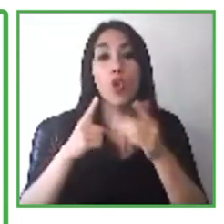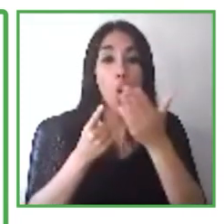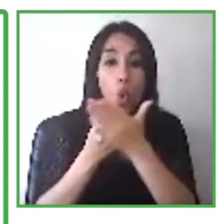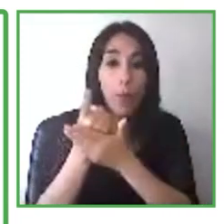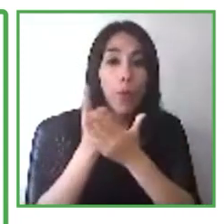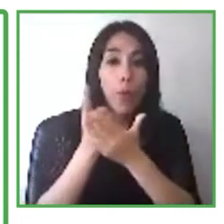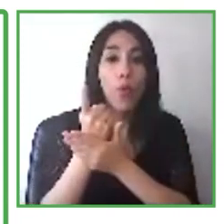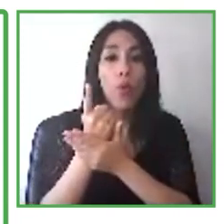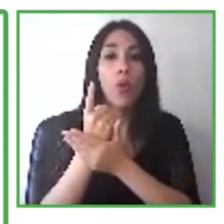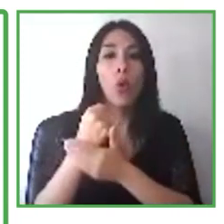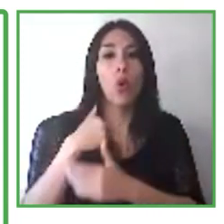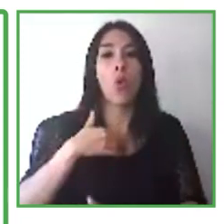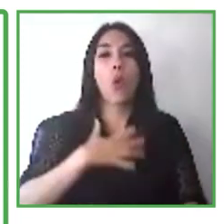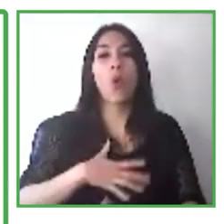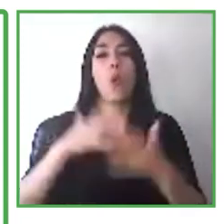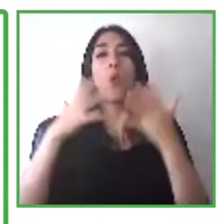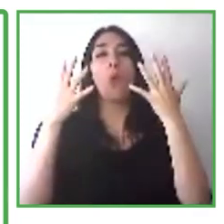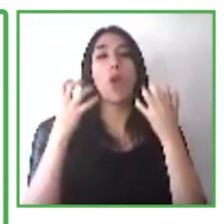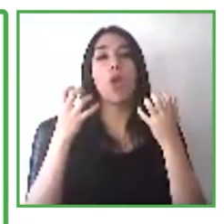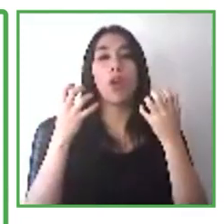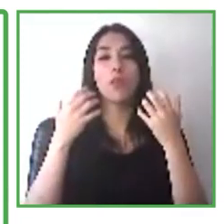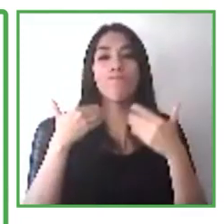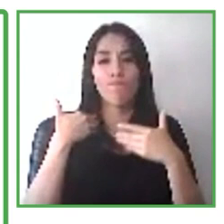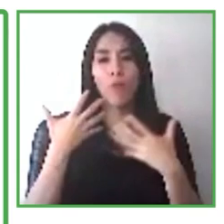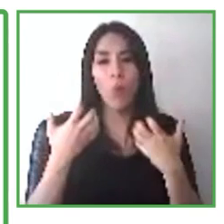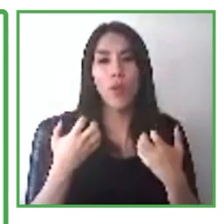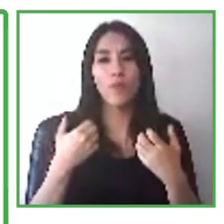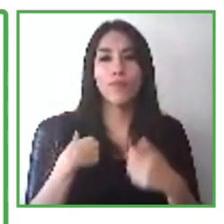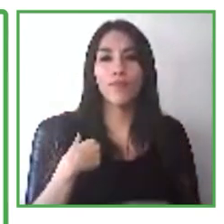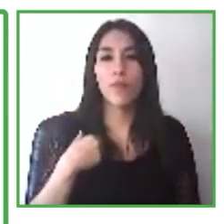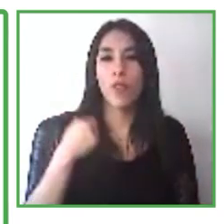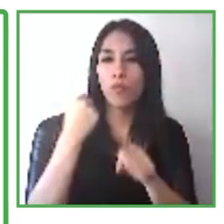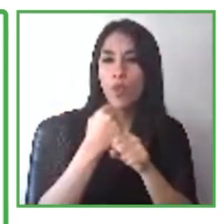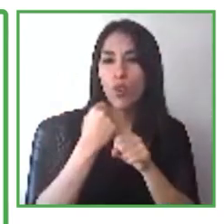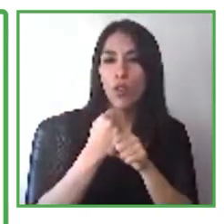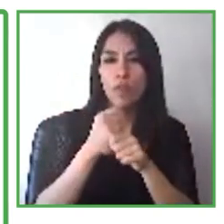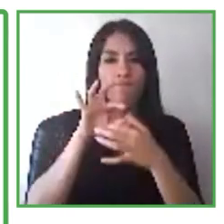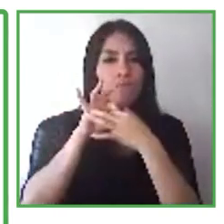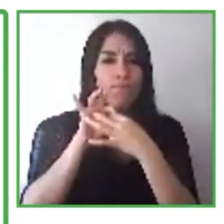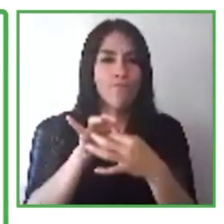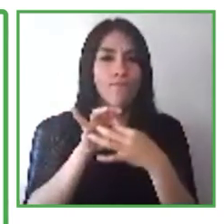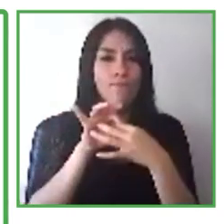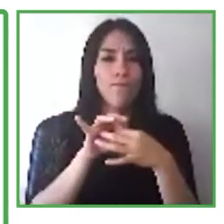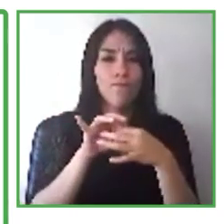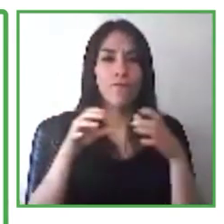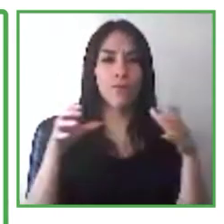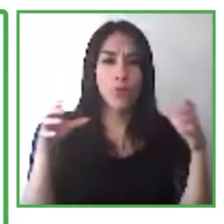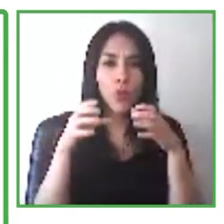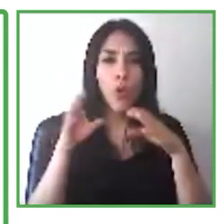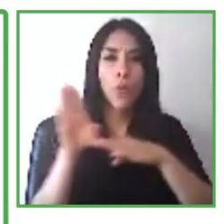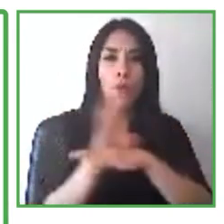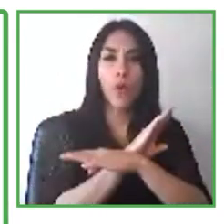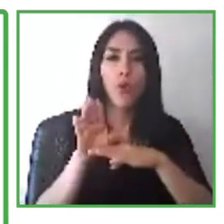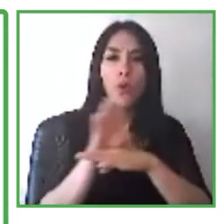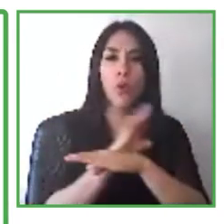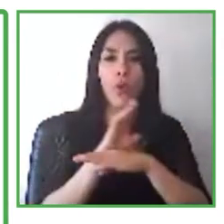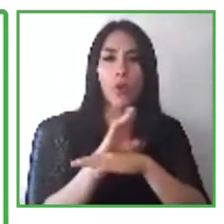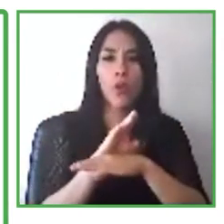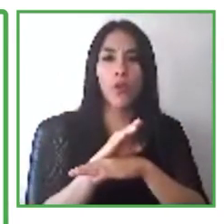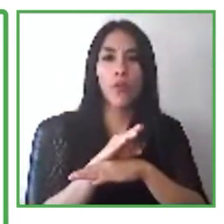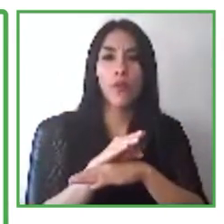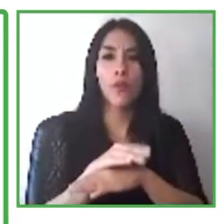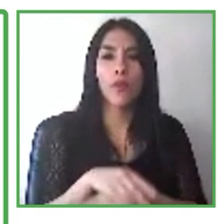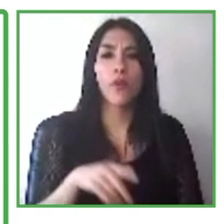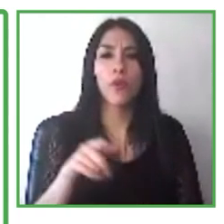tratamos de trabajar más y más cerca con el sector privado, particularmente con los empleadores potenciales que pueden abrirnos sus